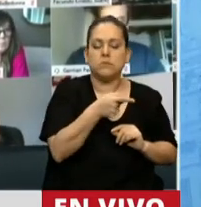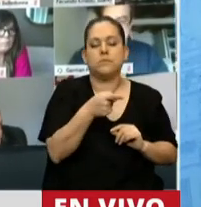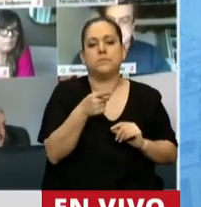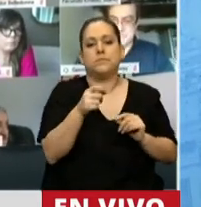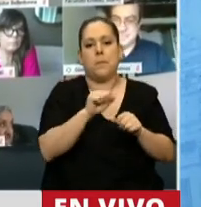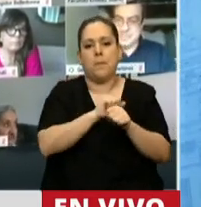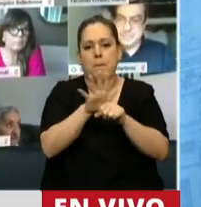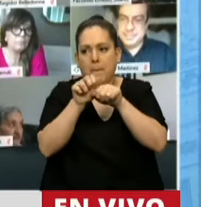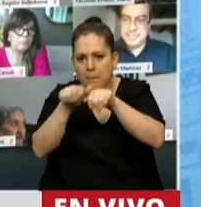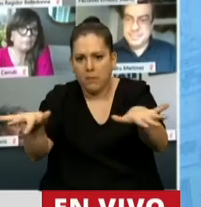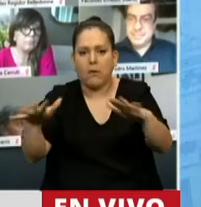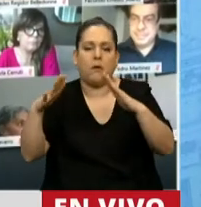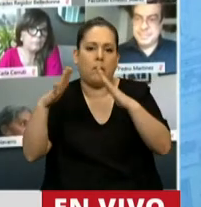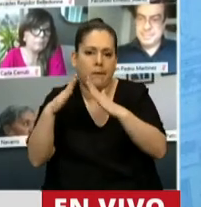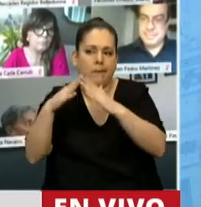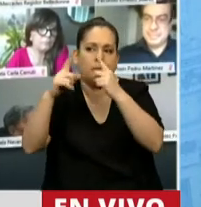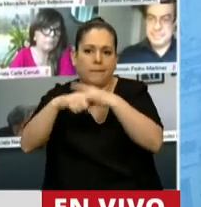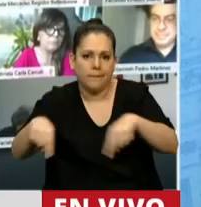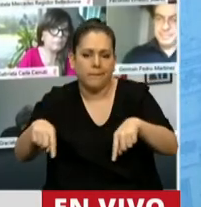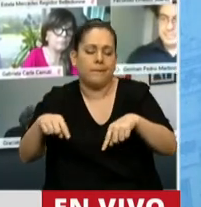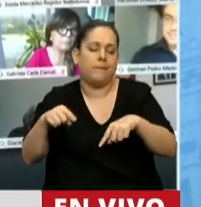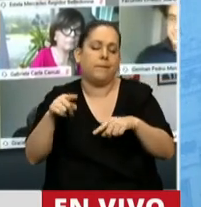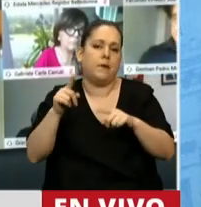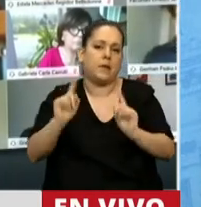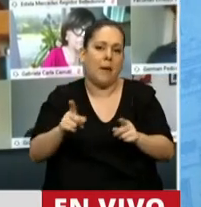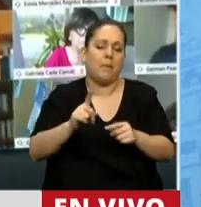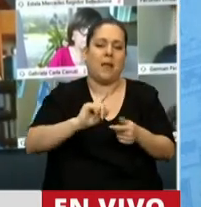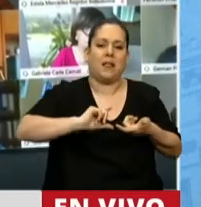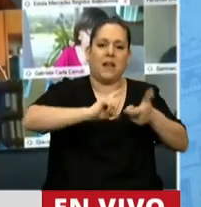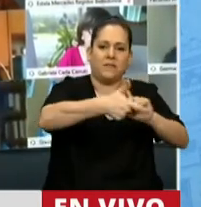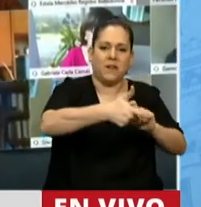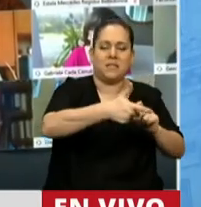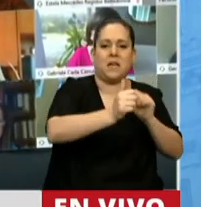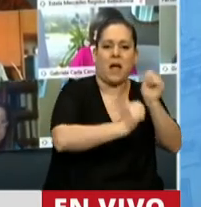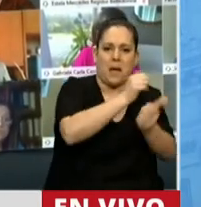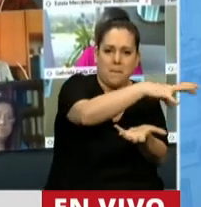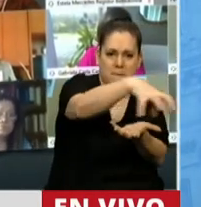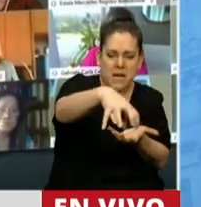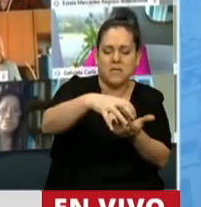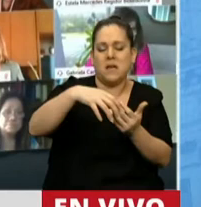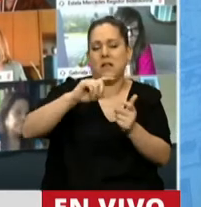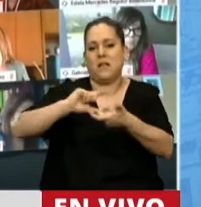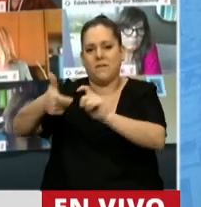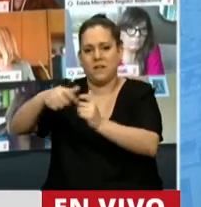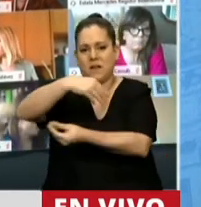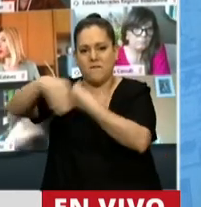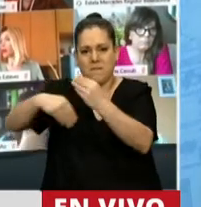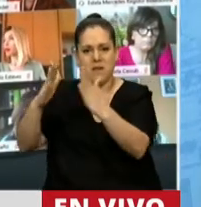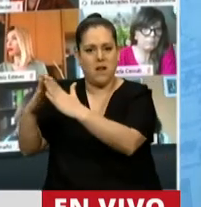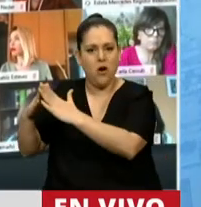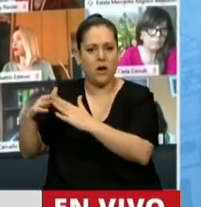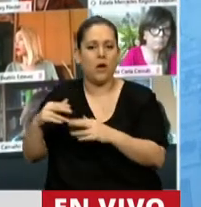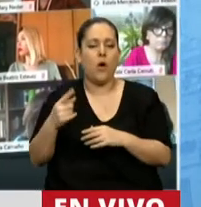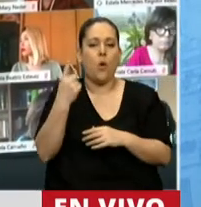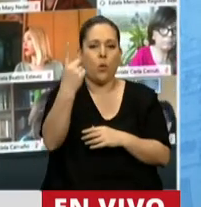la cuarentena y las medidas de compensación de transferencias a empresas y hogares, explica un aumento de 1.8